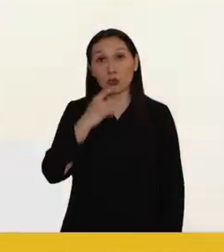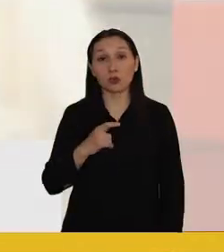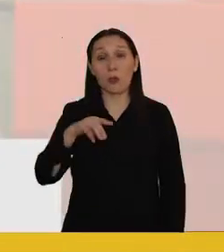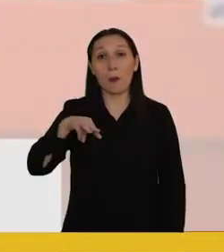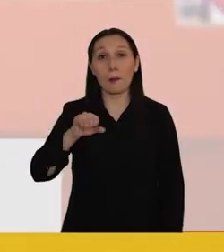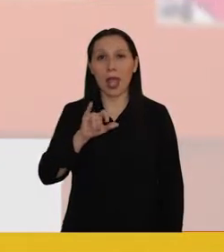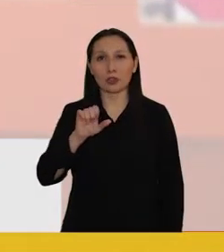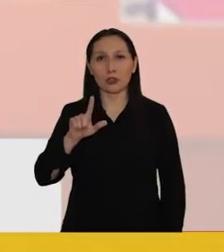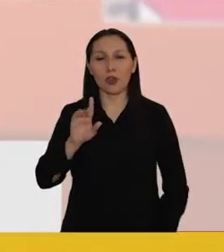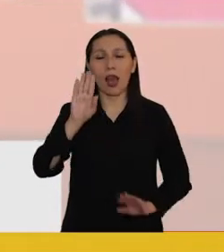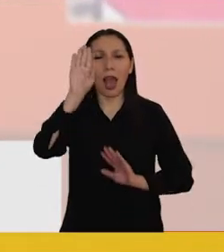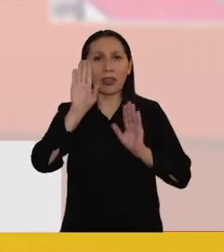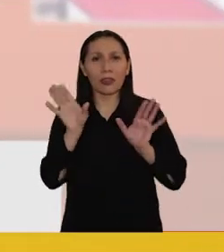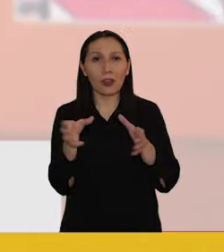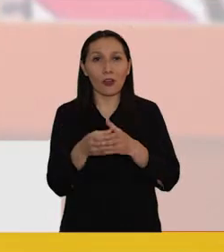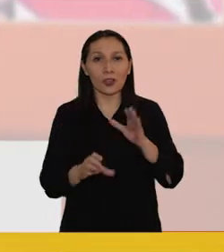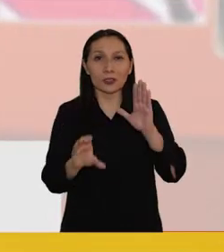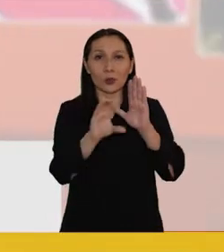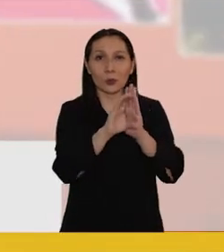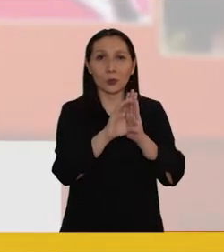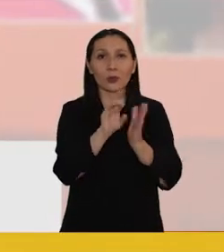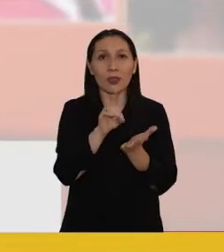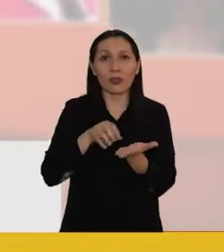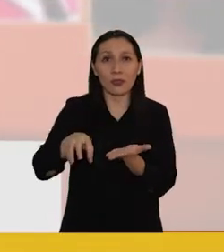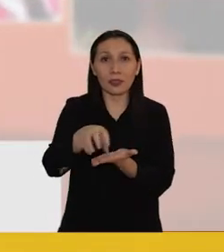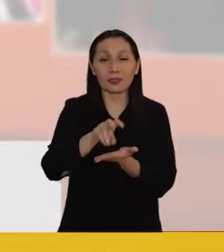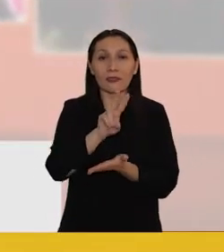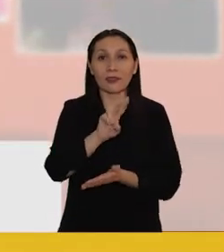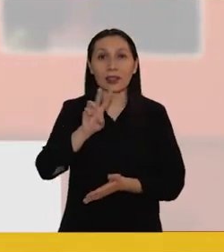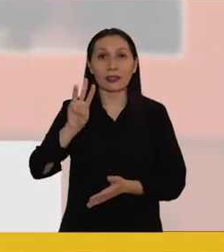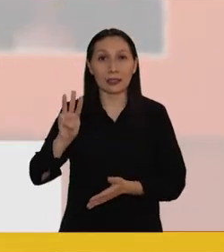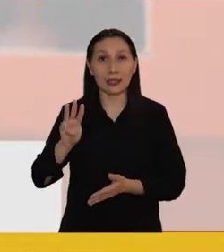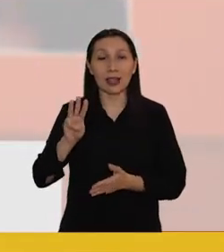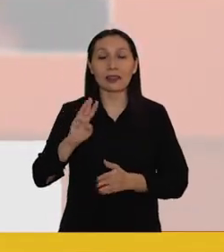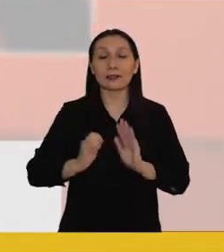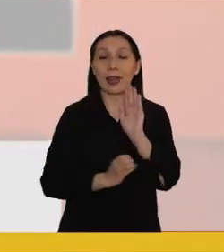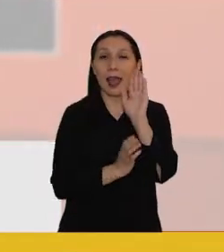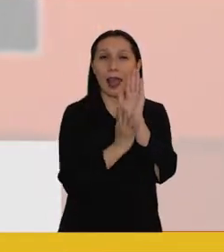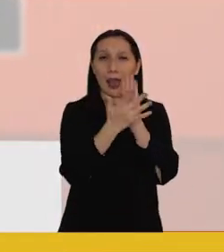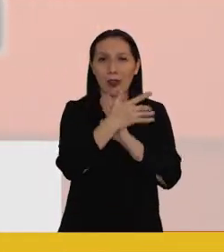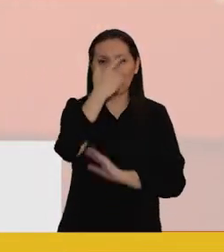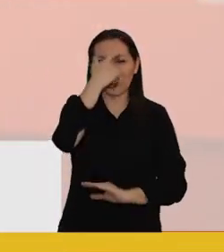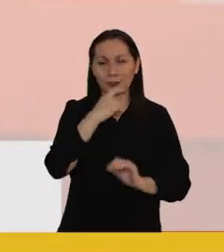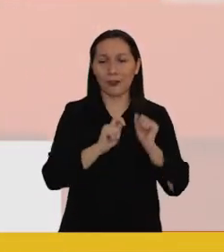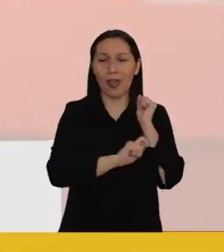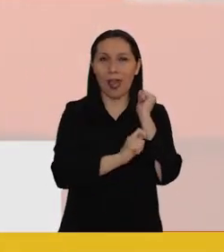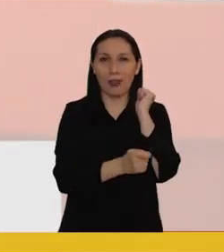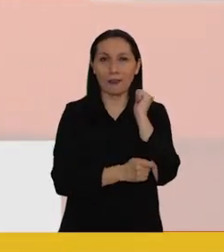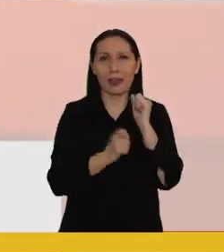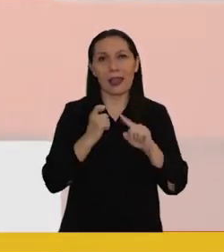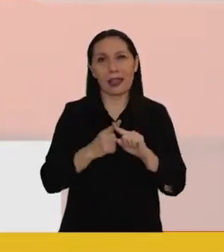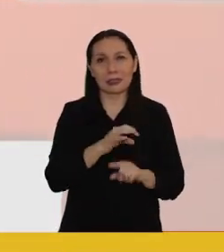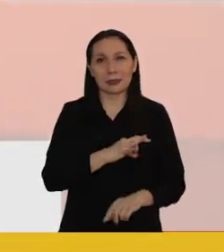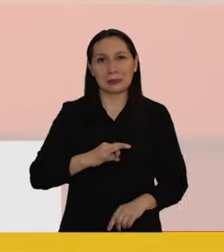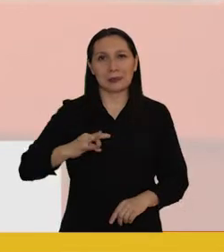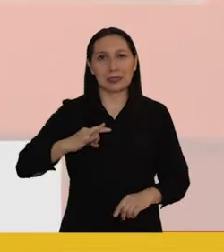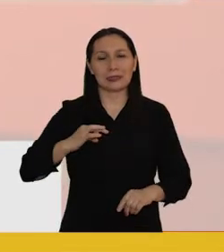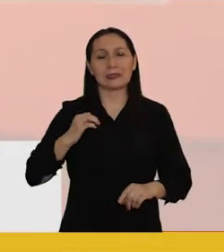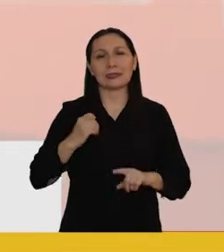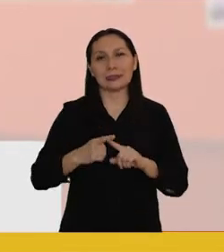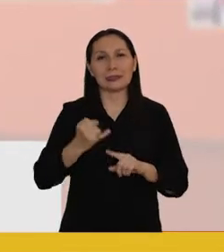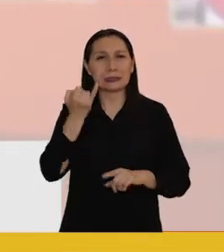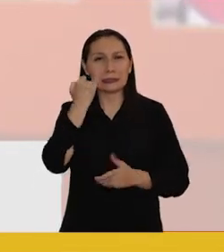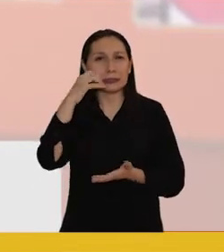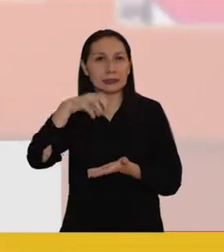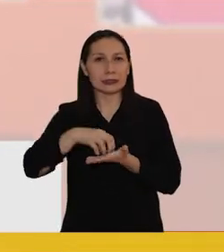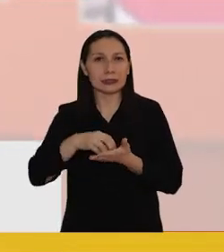Hola, soy Luis Mayor, candidato a la Convención Constituyente por el Distrito 23 de la Araucanía. Soy abogado, fui ministro de